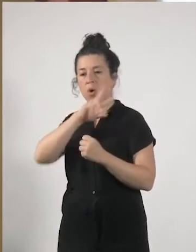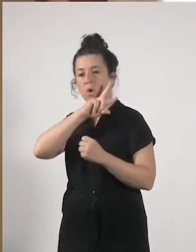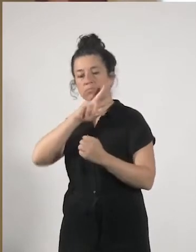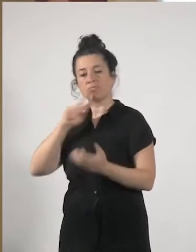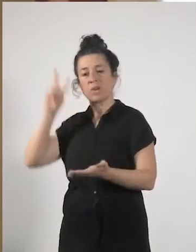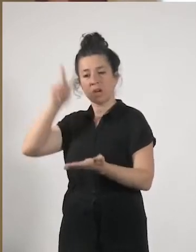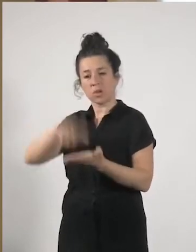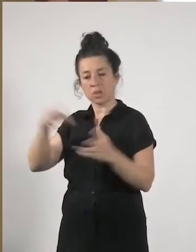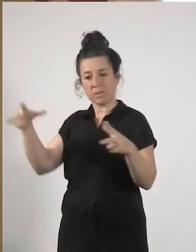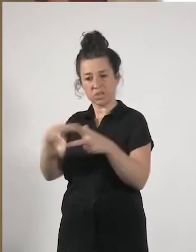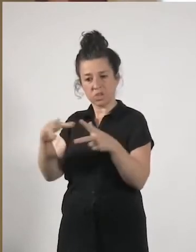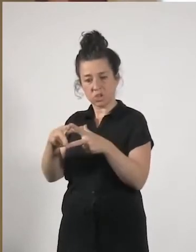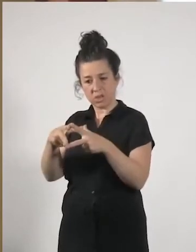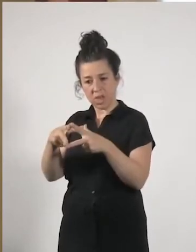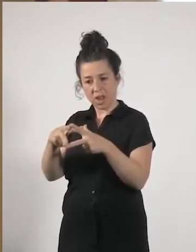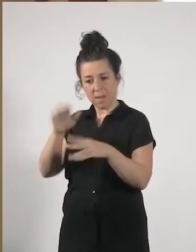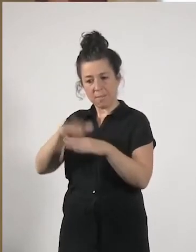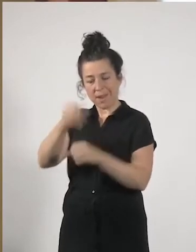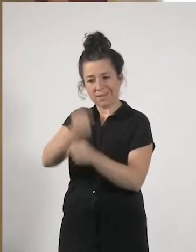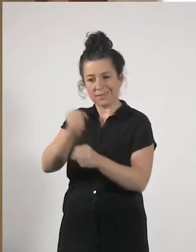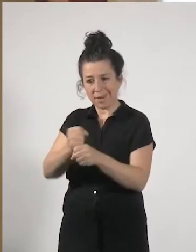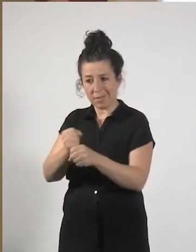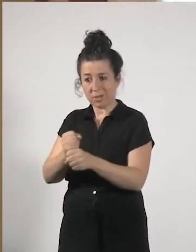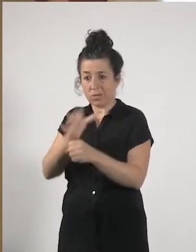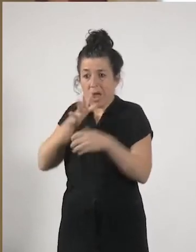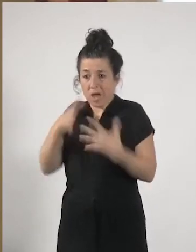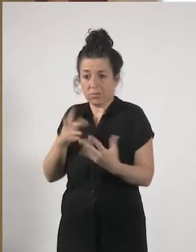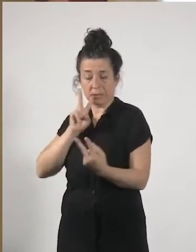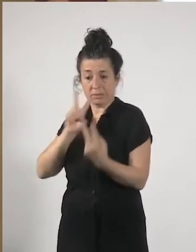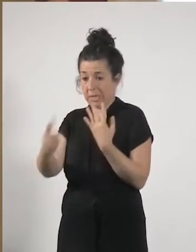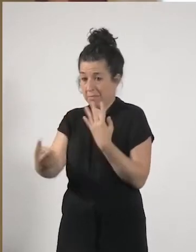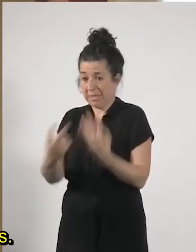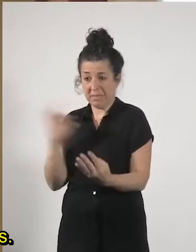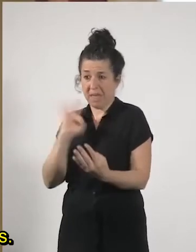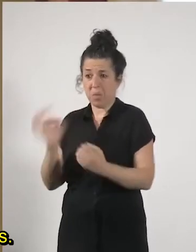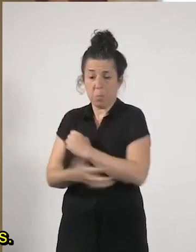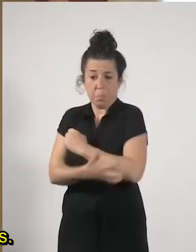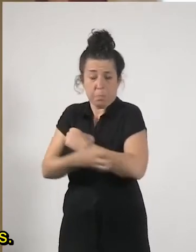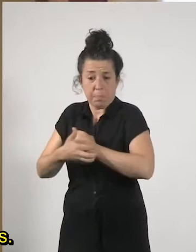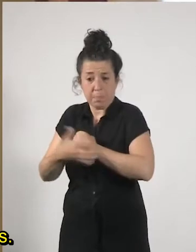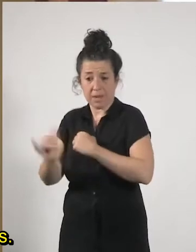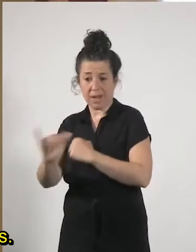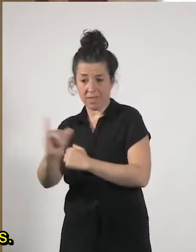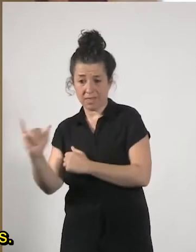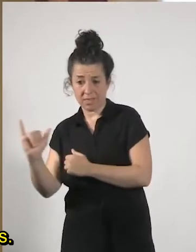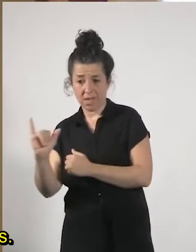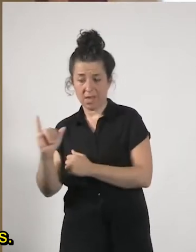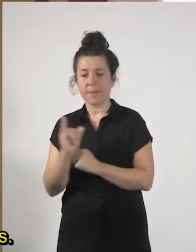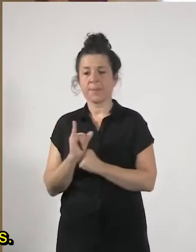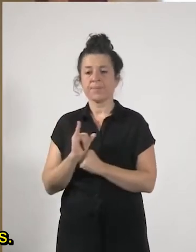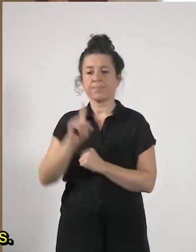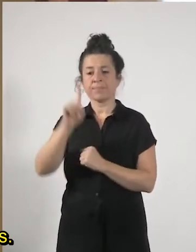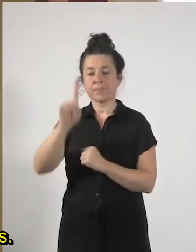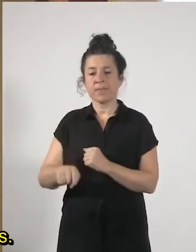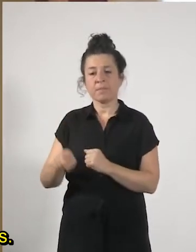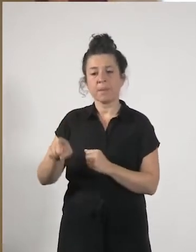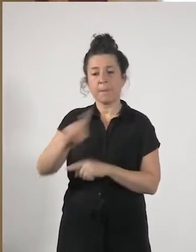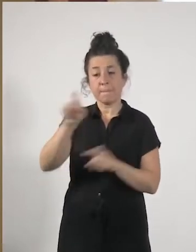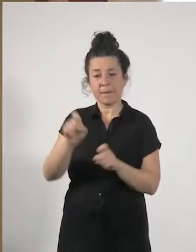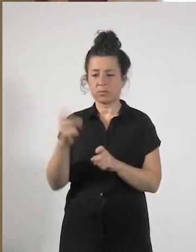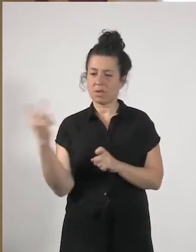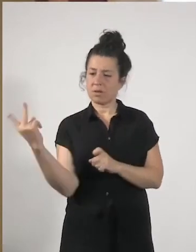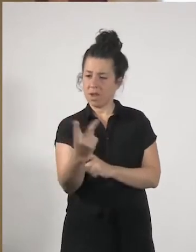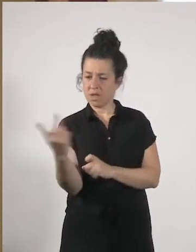son que están invisibilizados o que son o que son precarios y extiendo también la pregunta para las dos